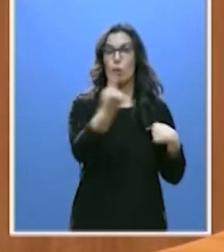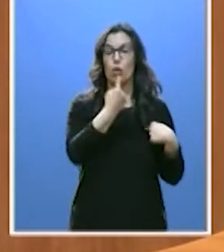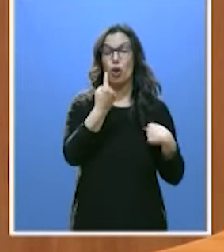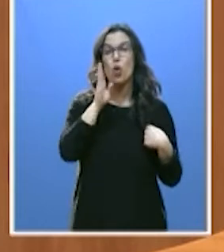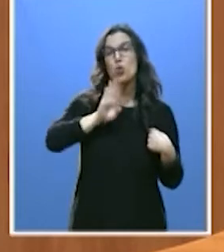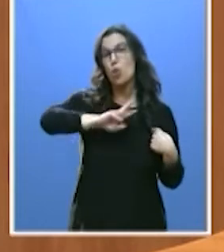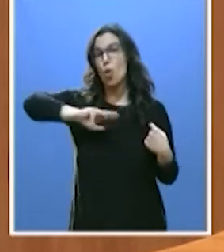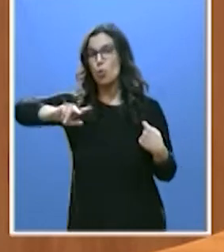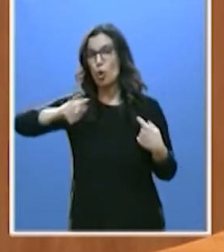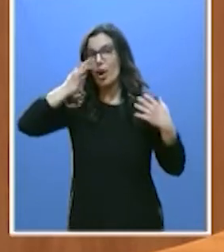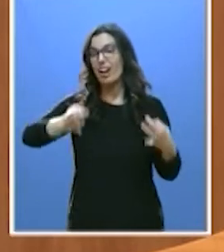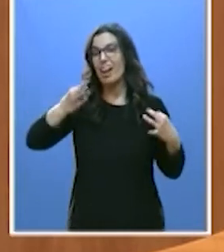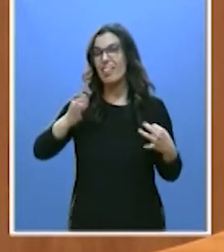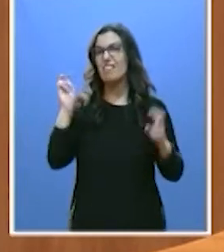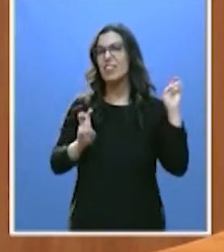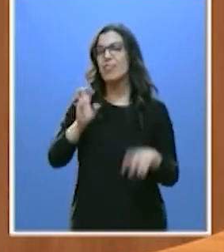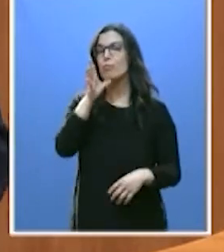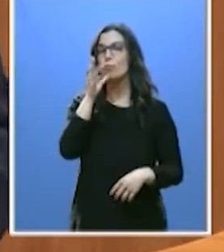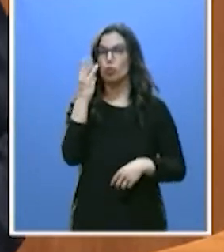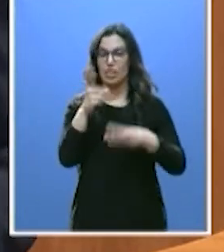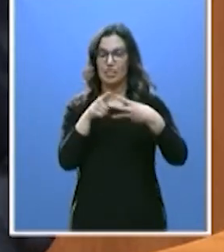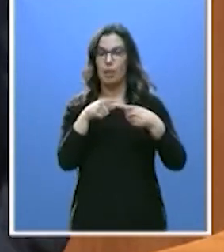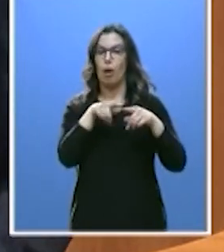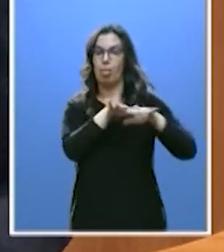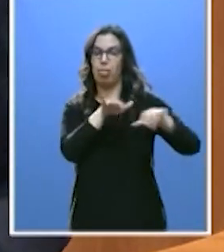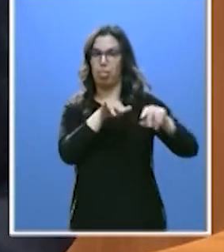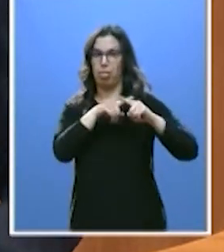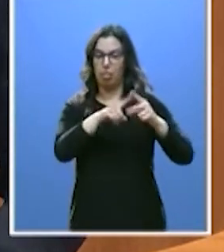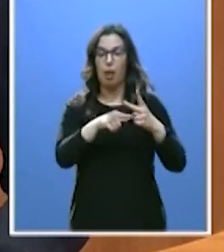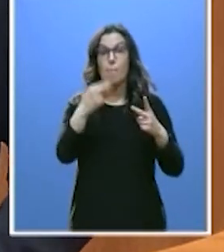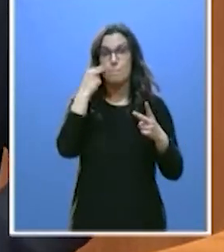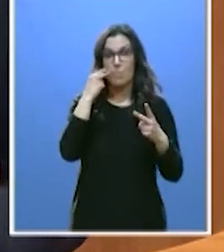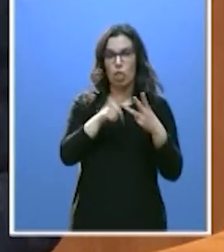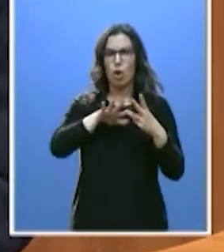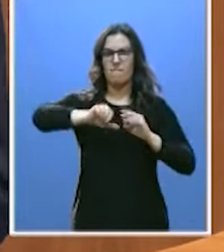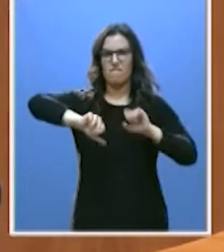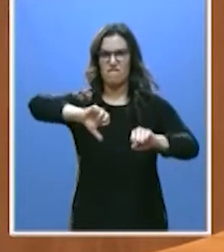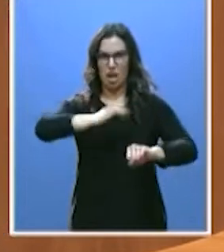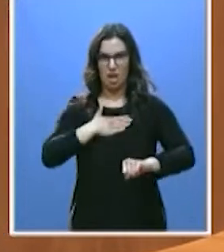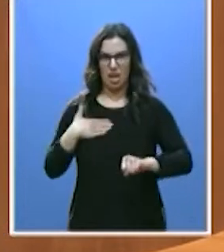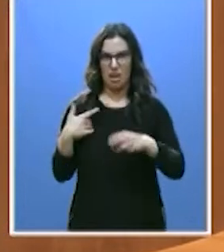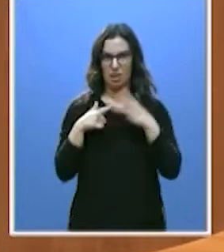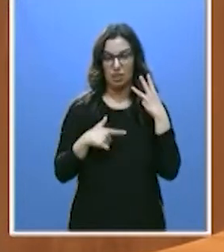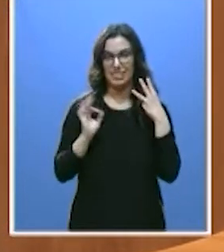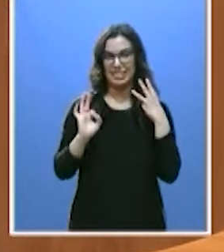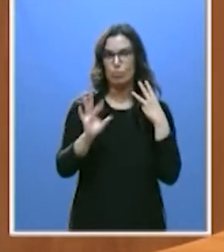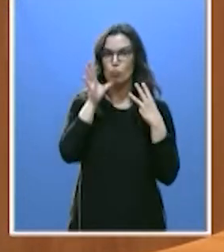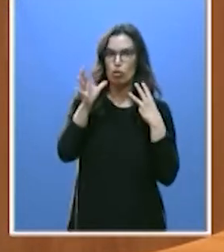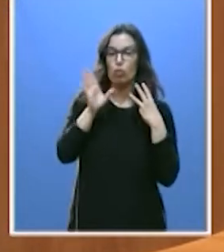son esencialmente tres. La reciprocidad, el temor y la ambición. La